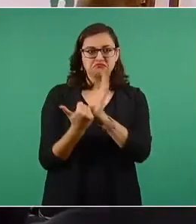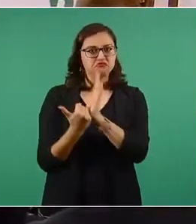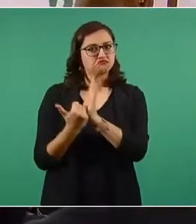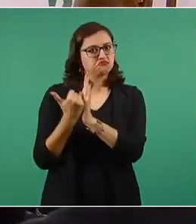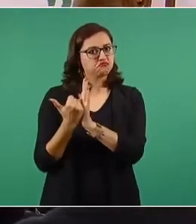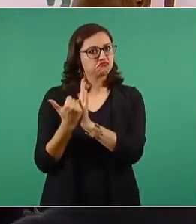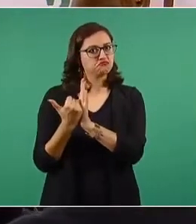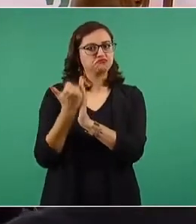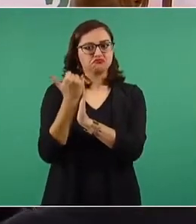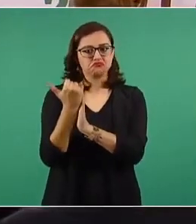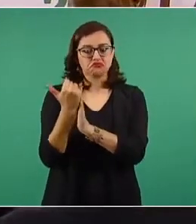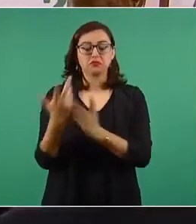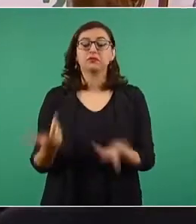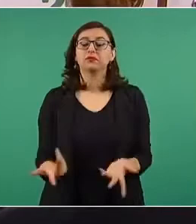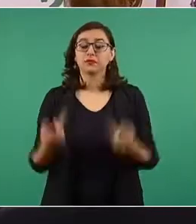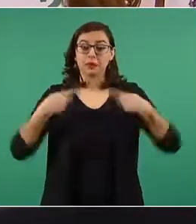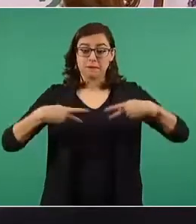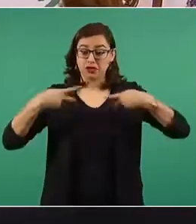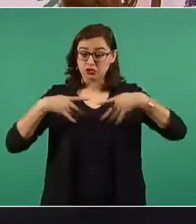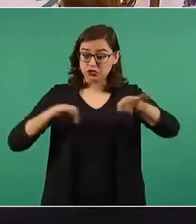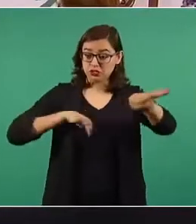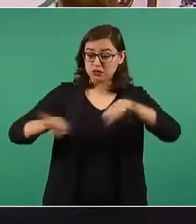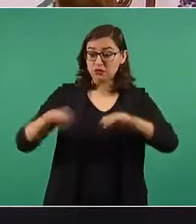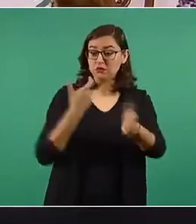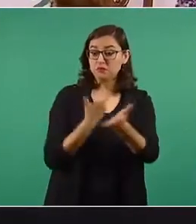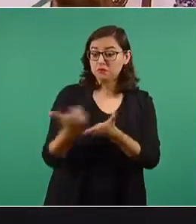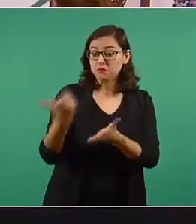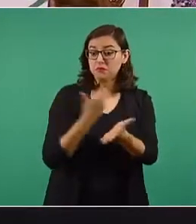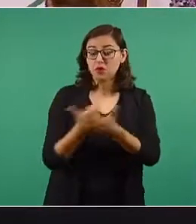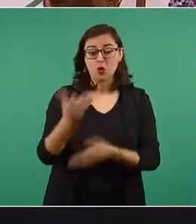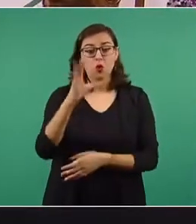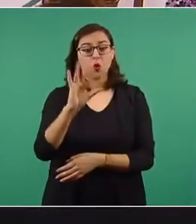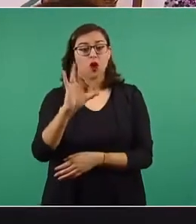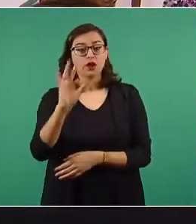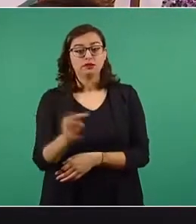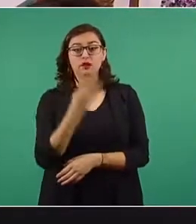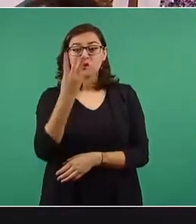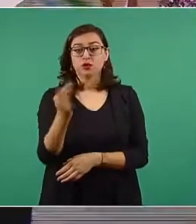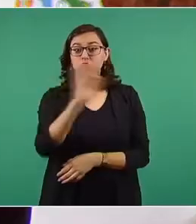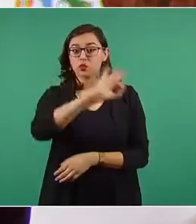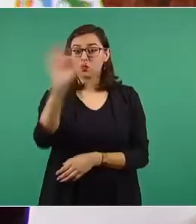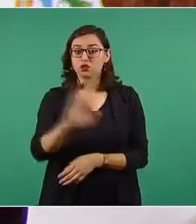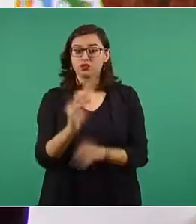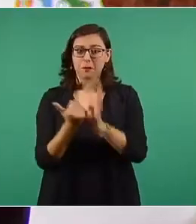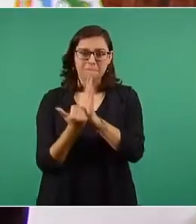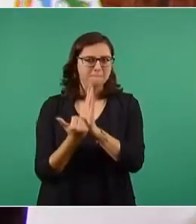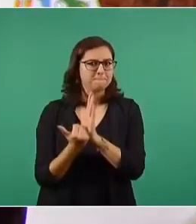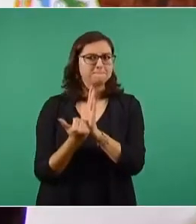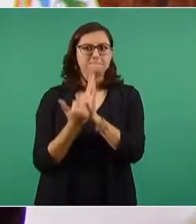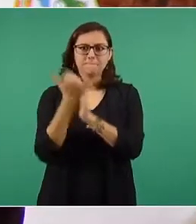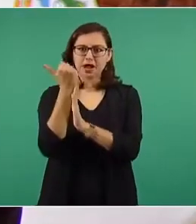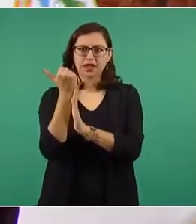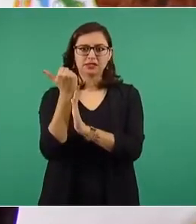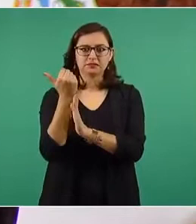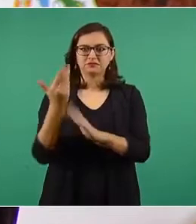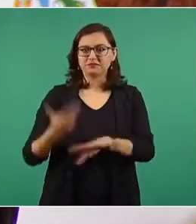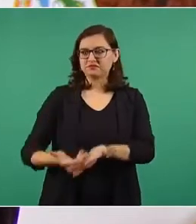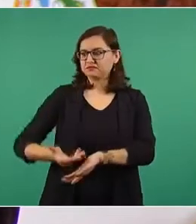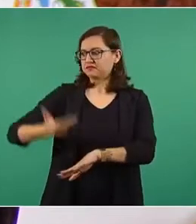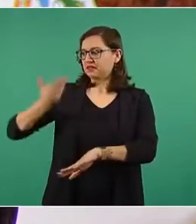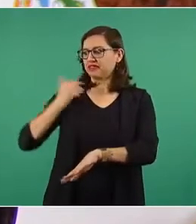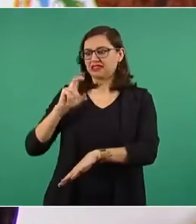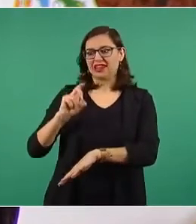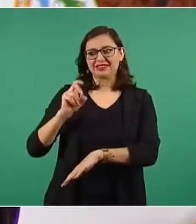en 44 por ciento en términos reales, como no se veía en